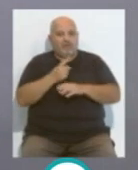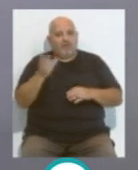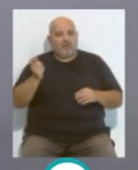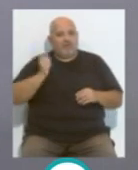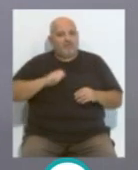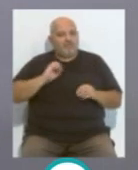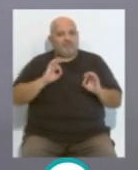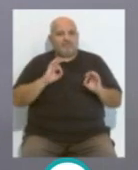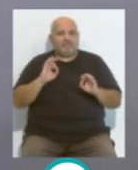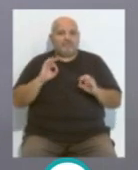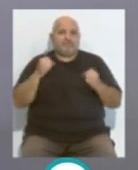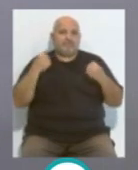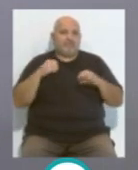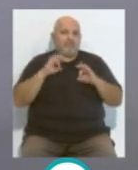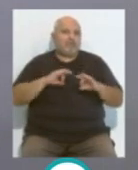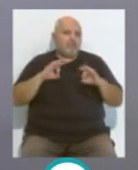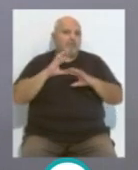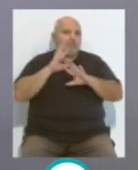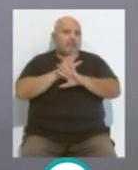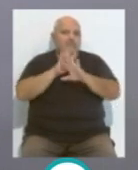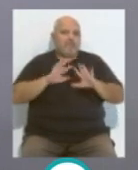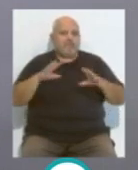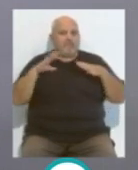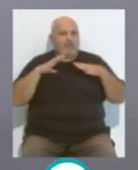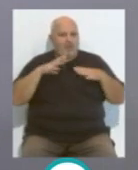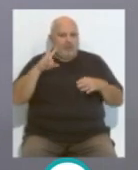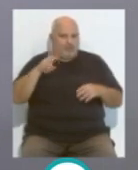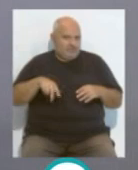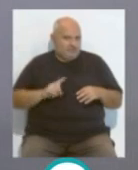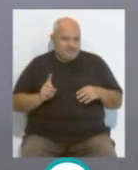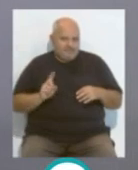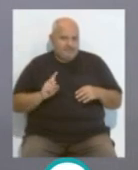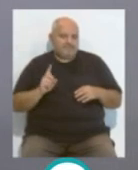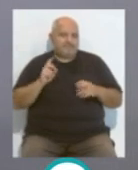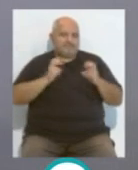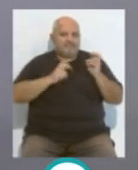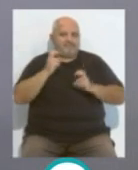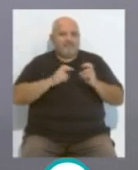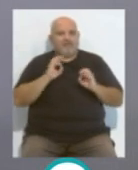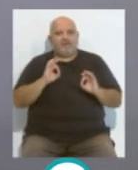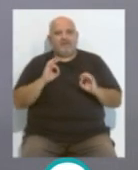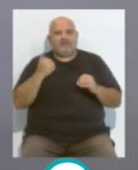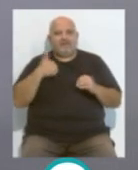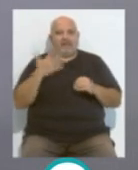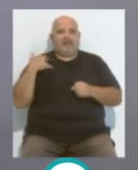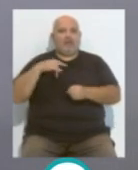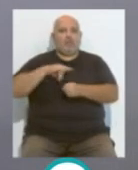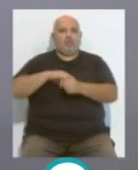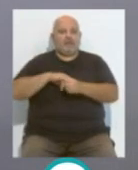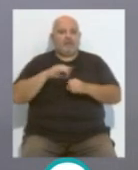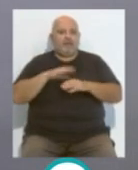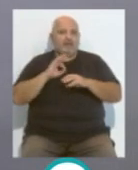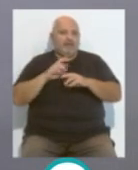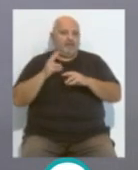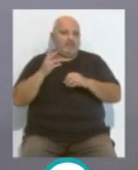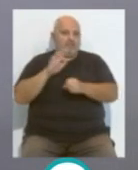los profesionales no entrenan, parece que estuviesen siempre de vacaciones, pero no, tuvieron que venir ya el lunes para empezar